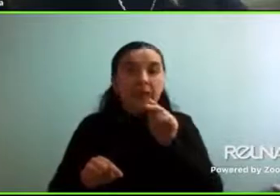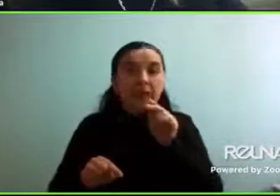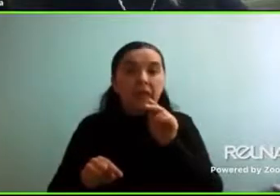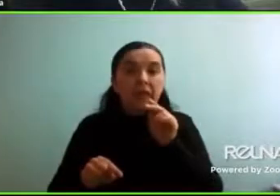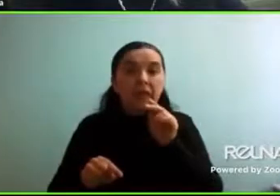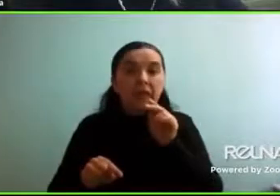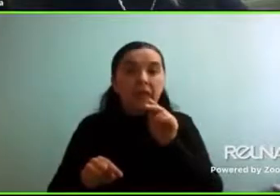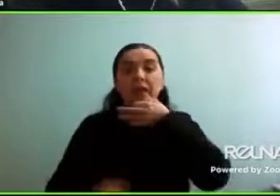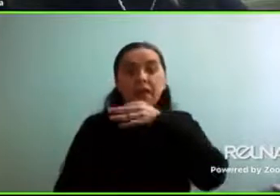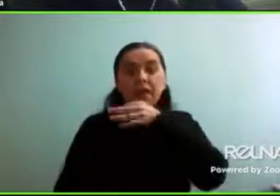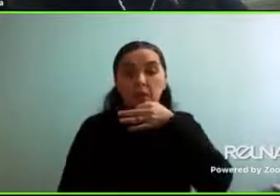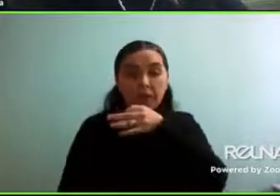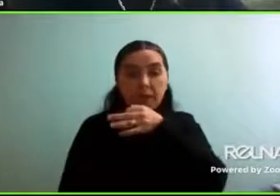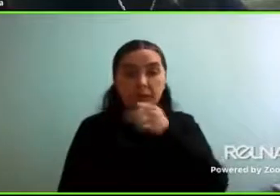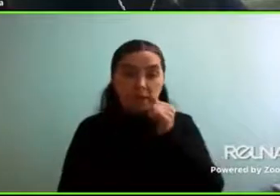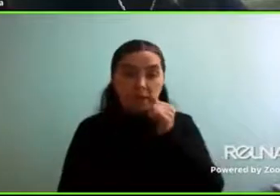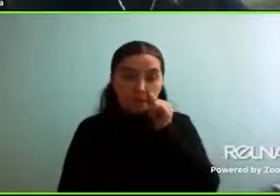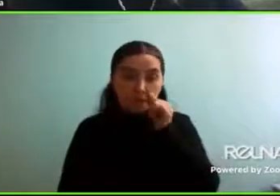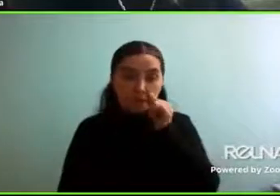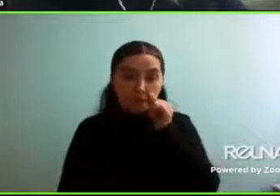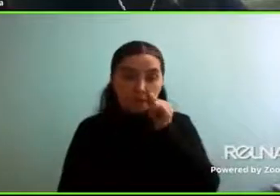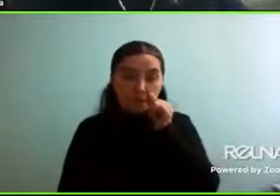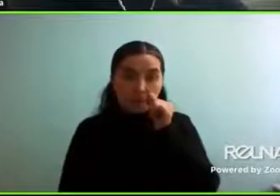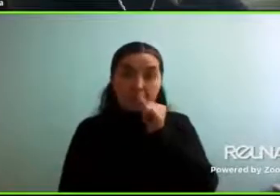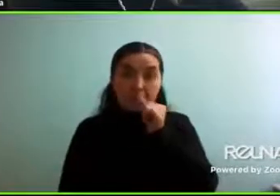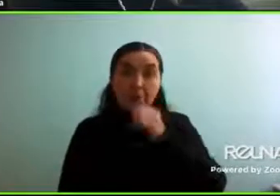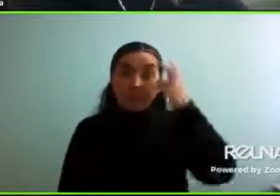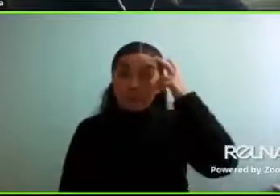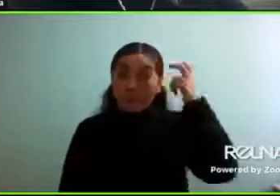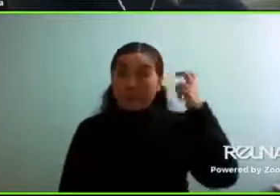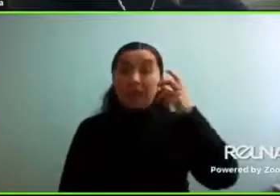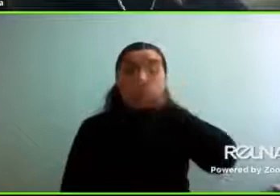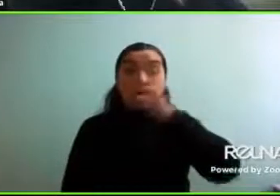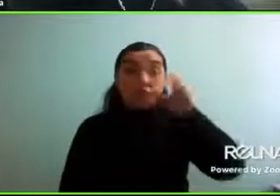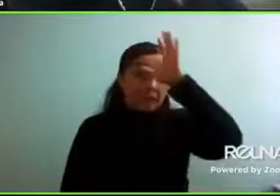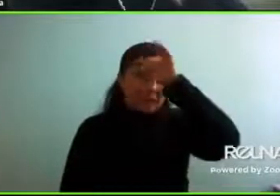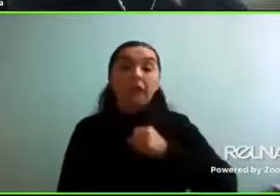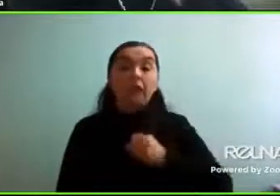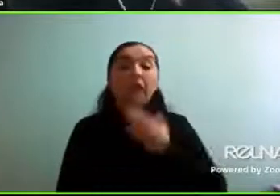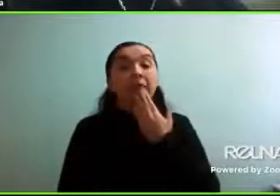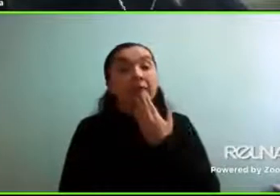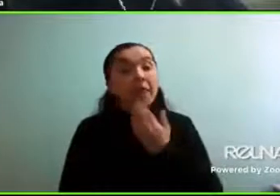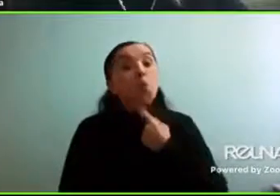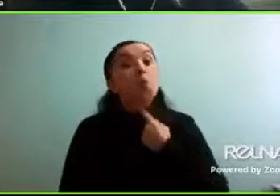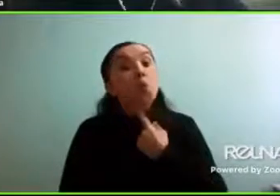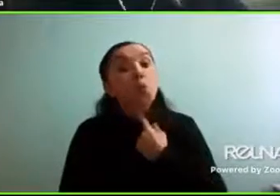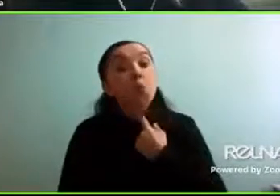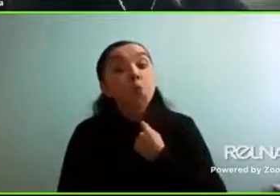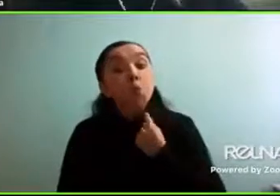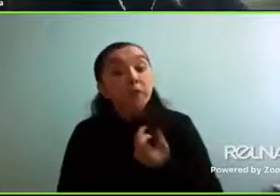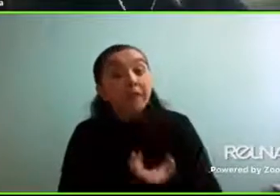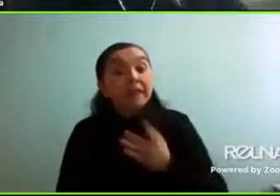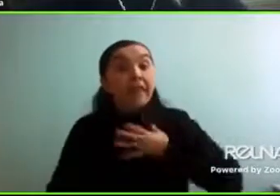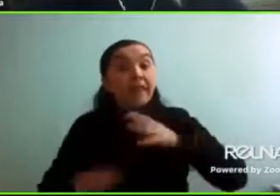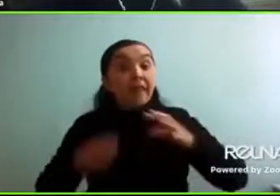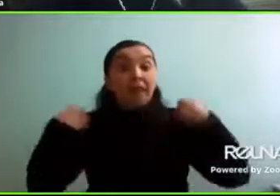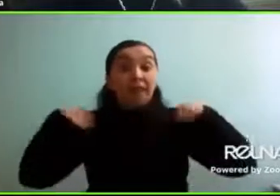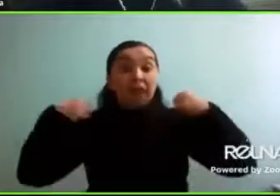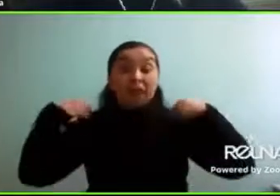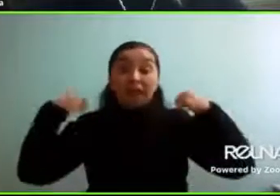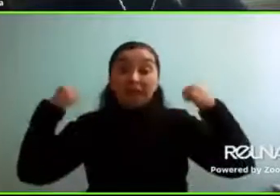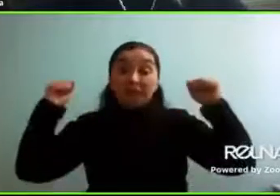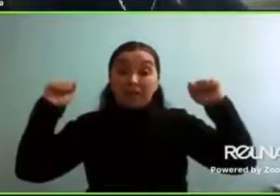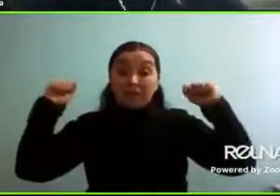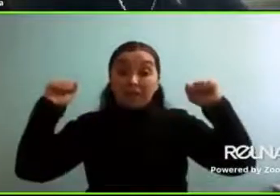Hay gente de México conectada, de Argentina, muy interesada con el tema de esto de la actividad física, y